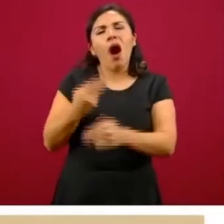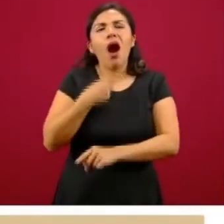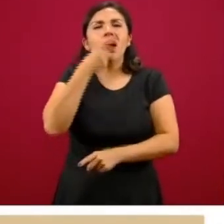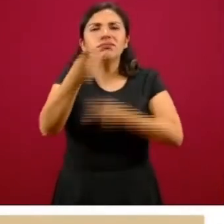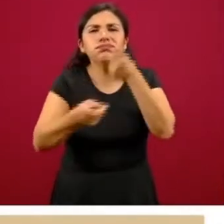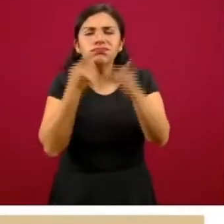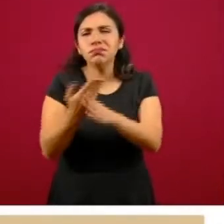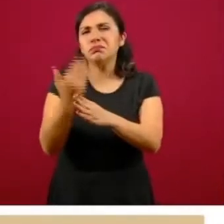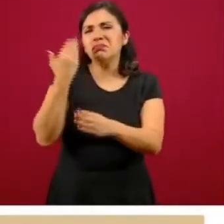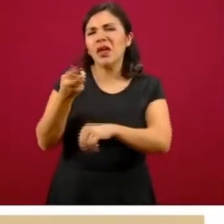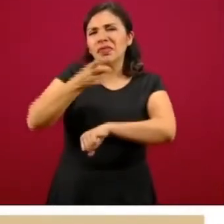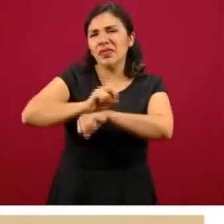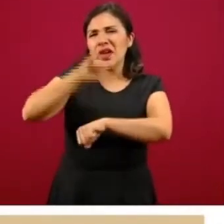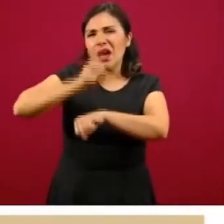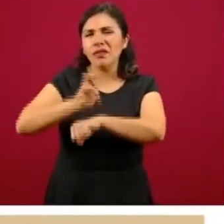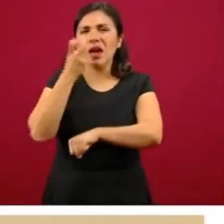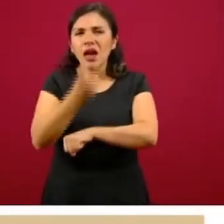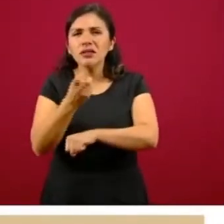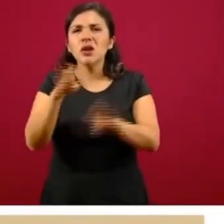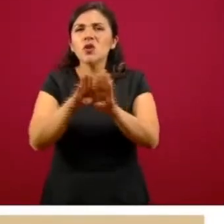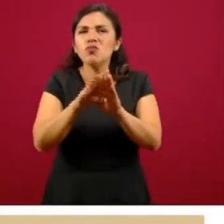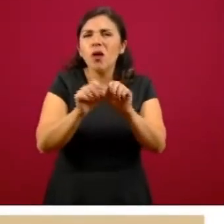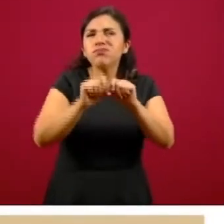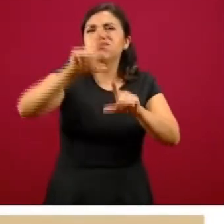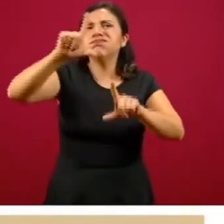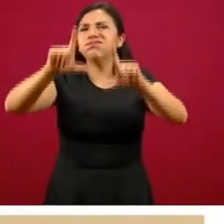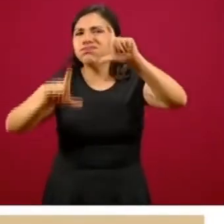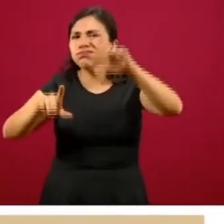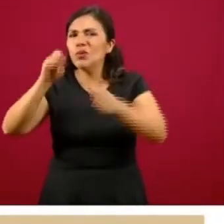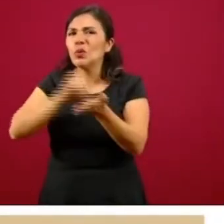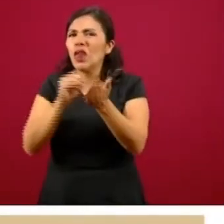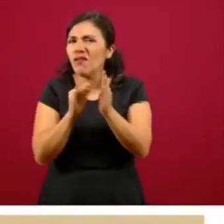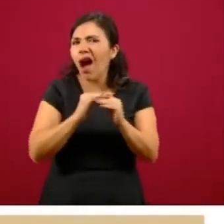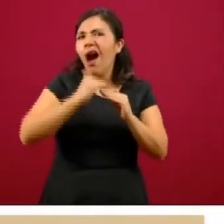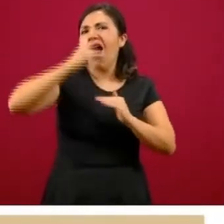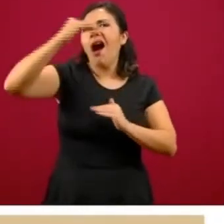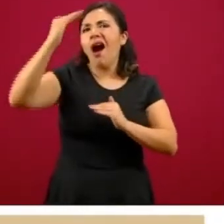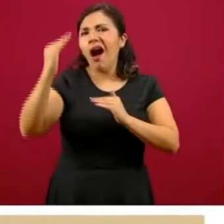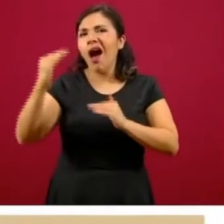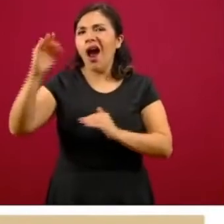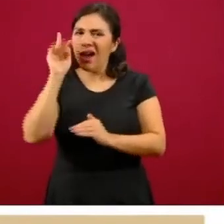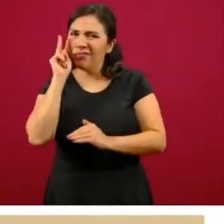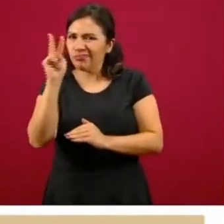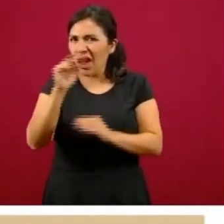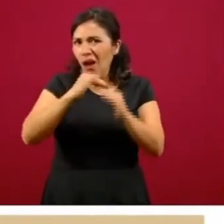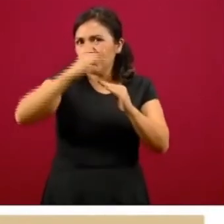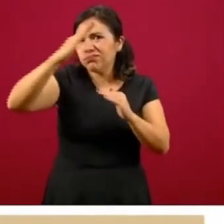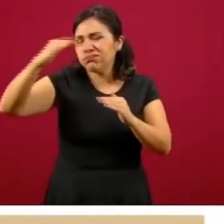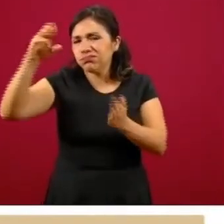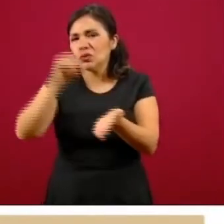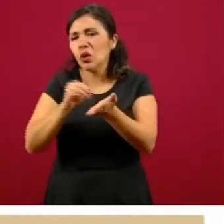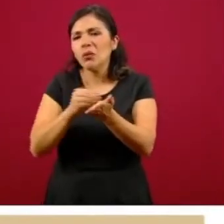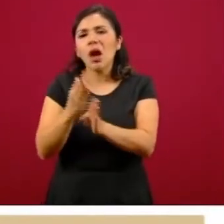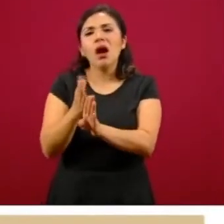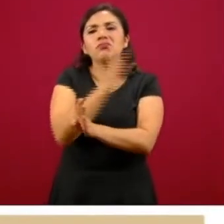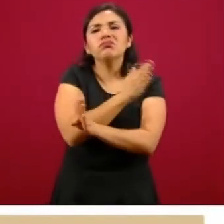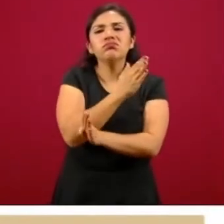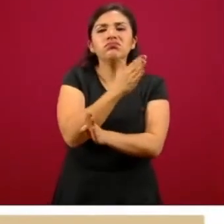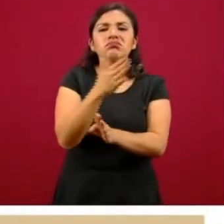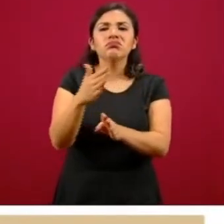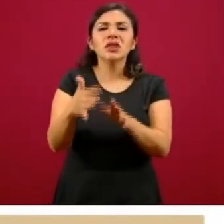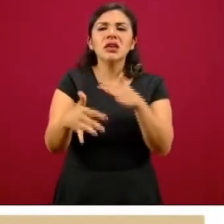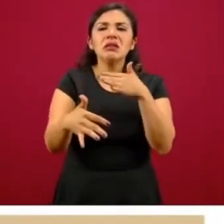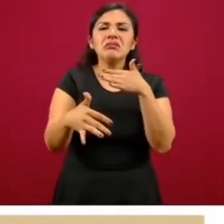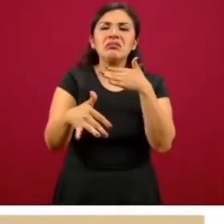en los últimos días de esta meseta alta, que podemos apreciar prácticamente desde la quincena de